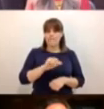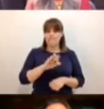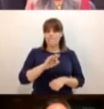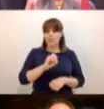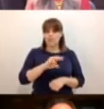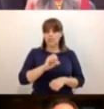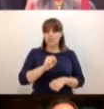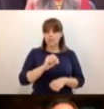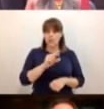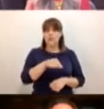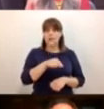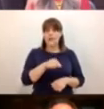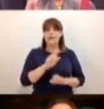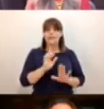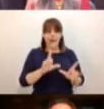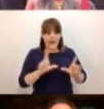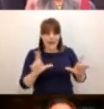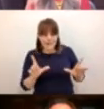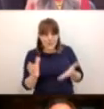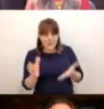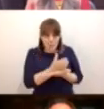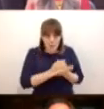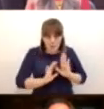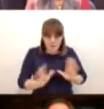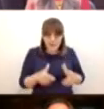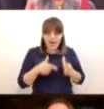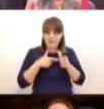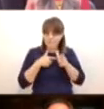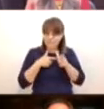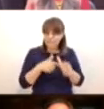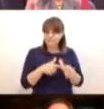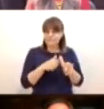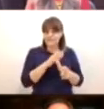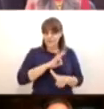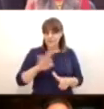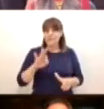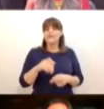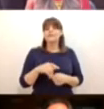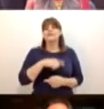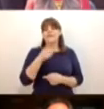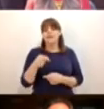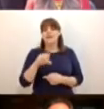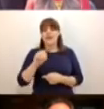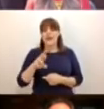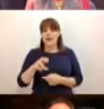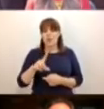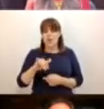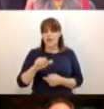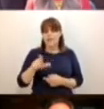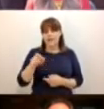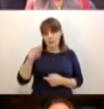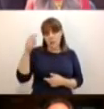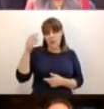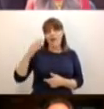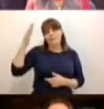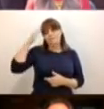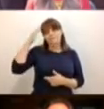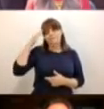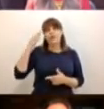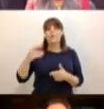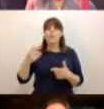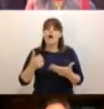recuperado y listo para seguir adelante. Y por supuesto, Carolina Rocha, periodista, moderadora, muchas gracias por esta